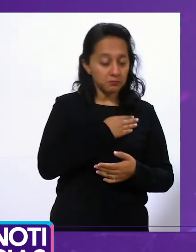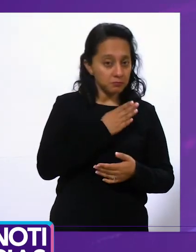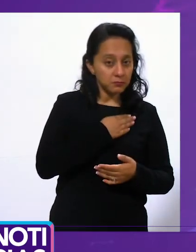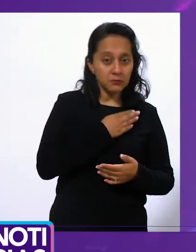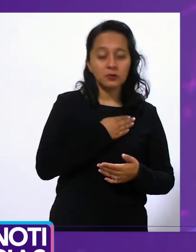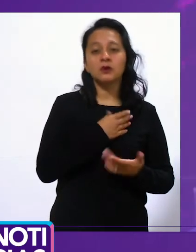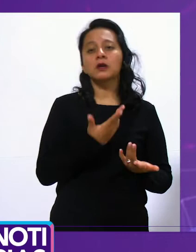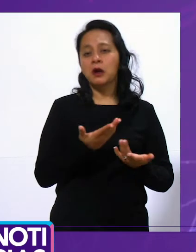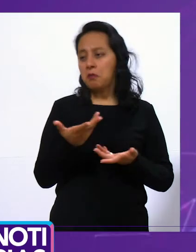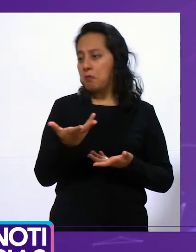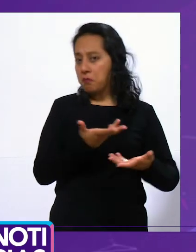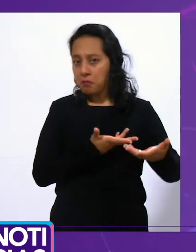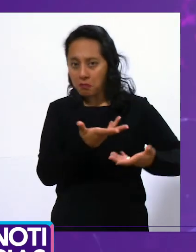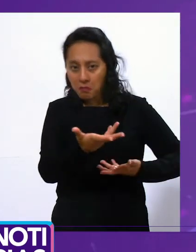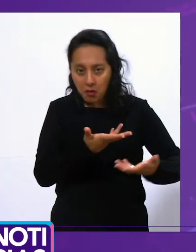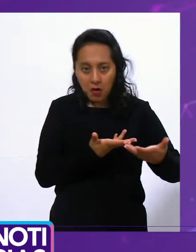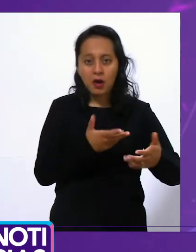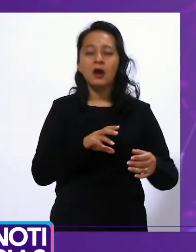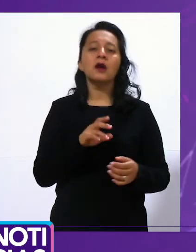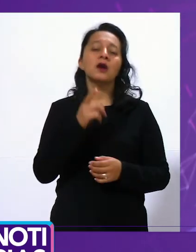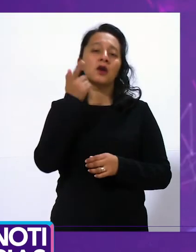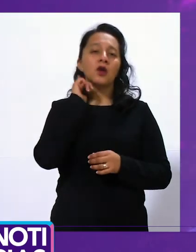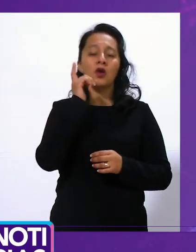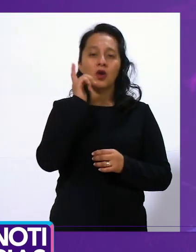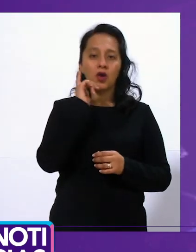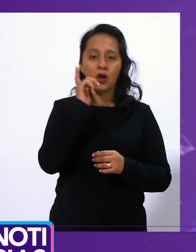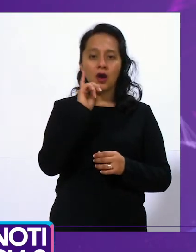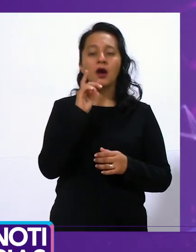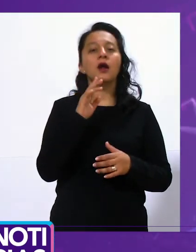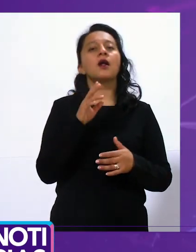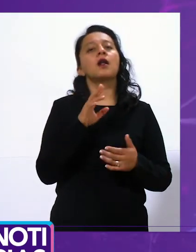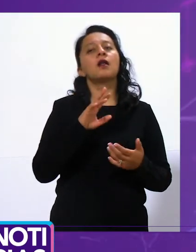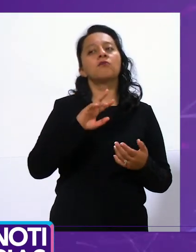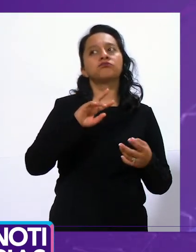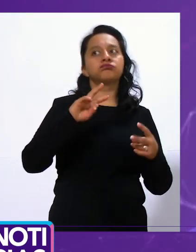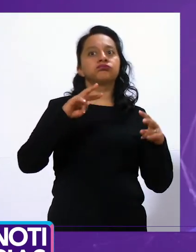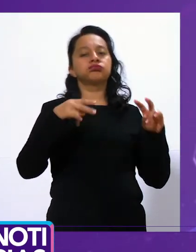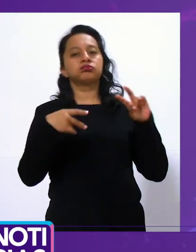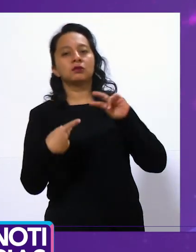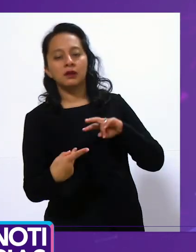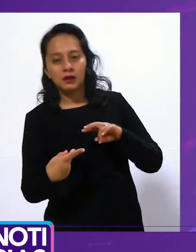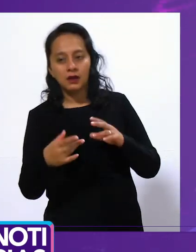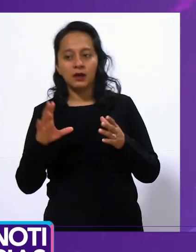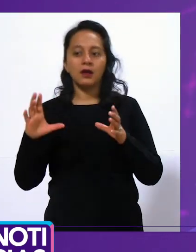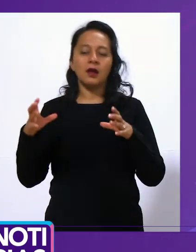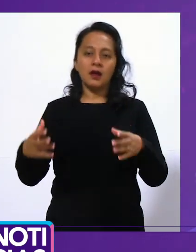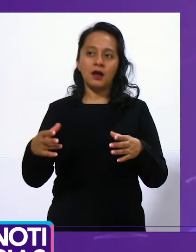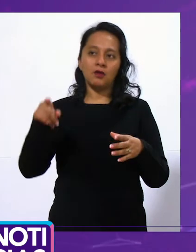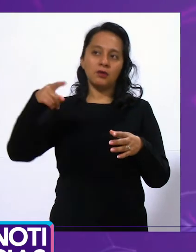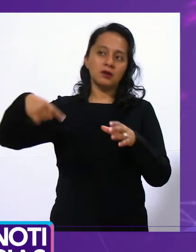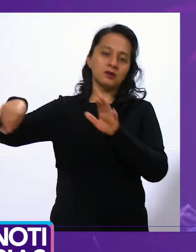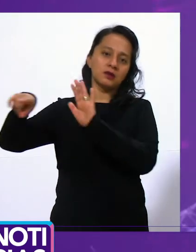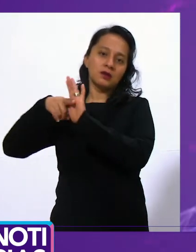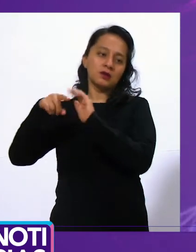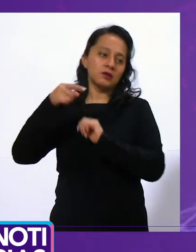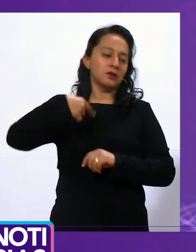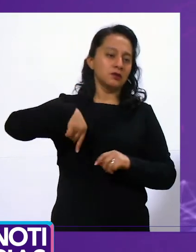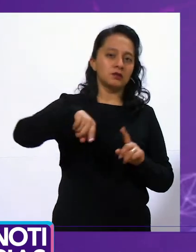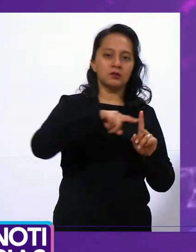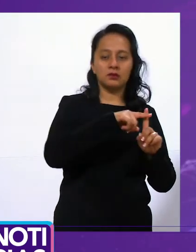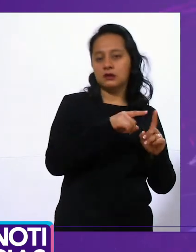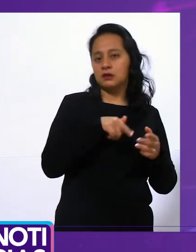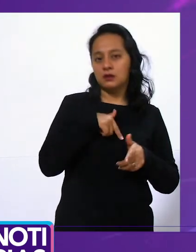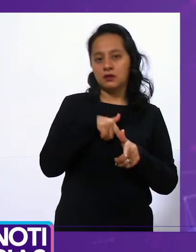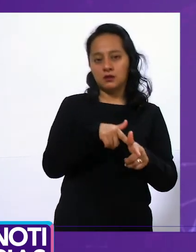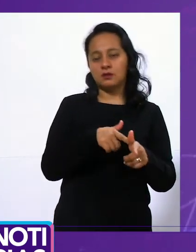podamos seguir creciendo como estado y como municipio. Refrendo no habrá incremento en los impuestos y no se crearán nuevos, pues ese ha